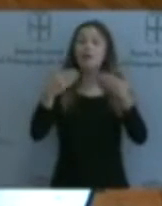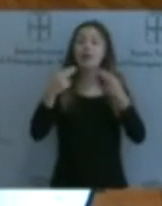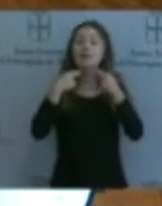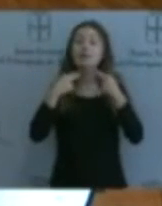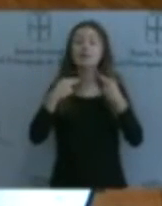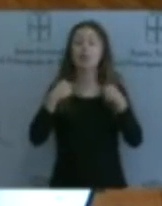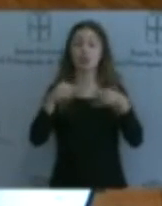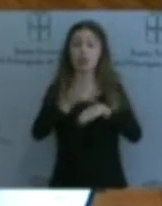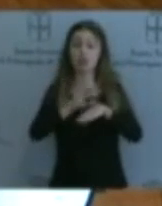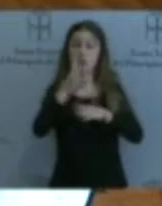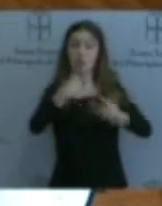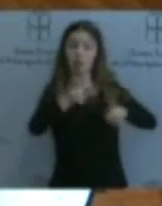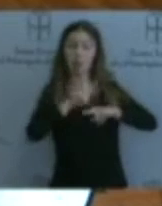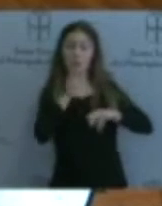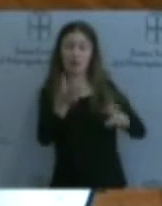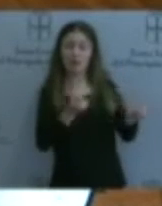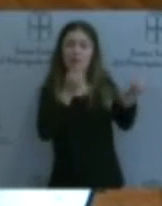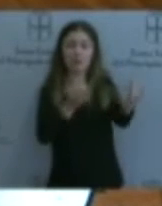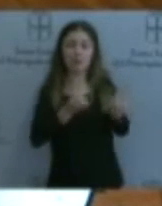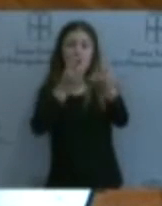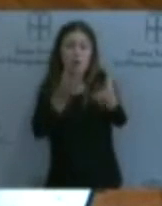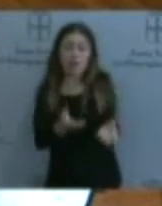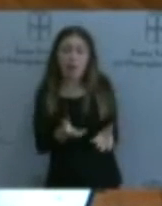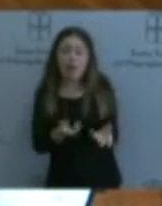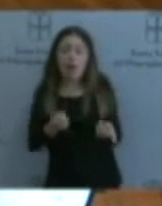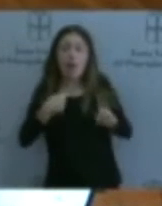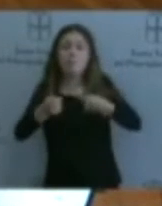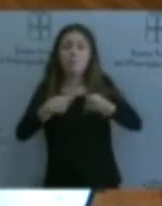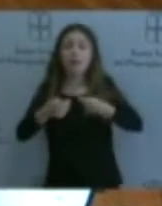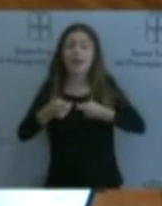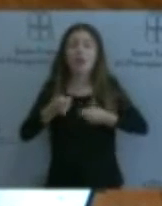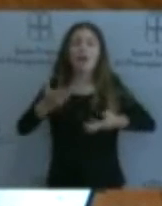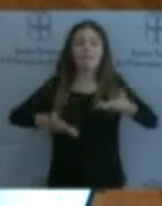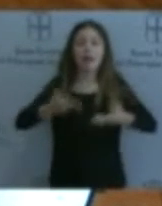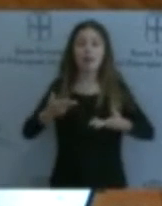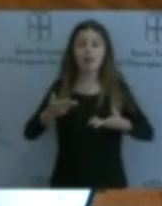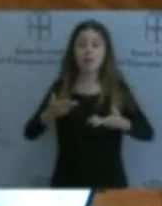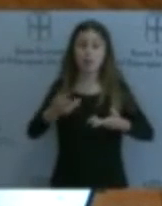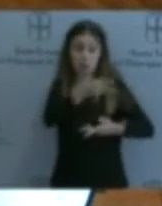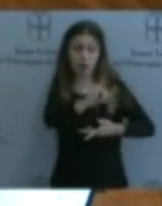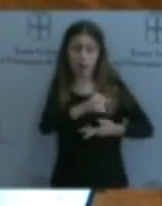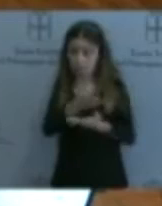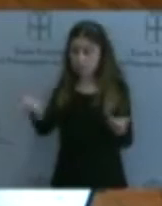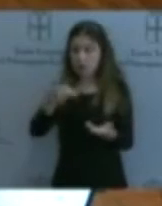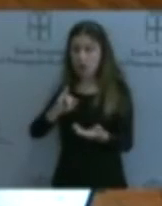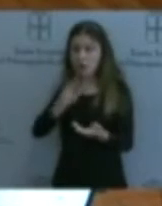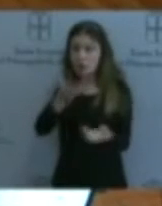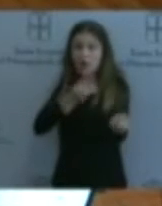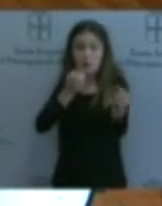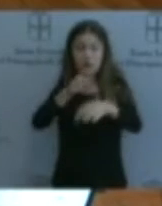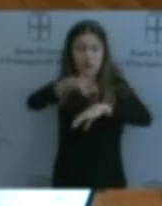que no tengan en los mercados de valores que no tengamos el resto, porque casi toda la información sensible se ha publicado. Eso se lo digo para que,